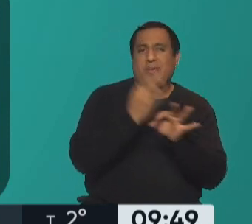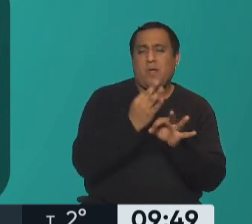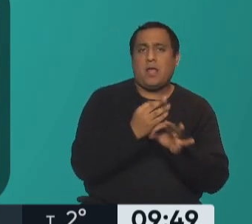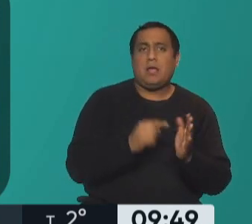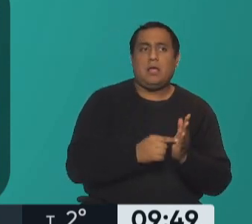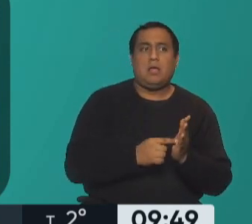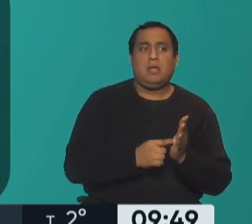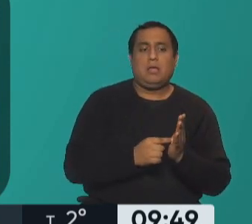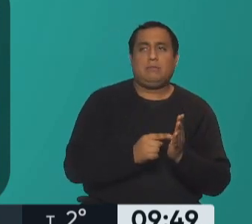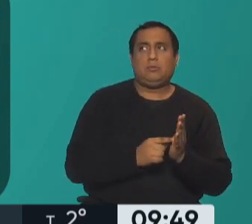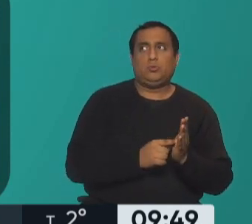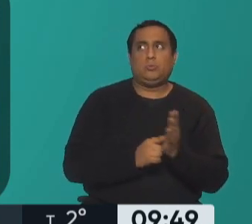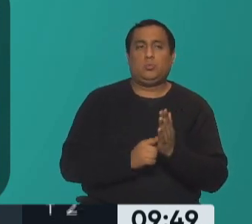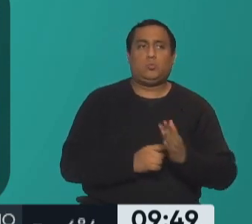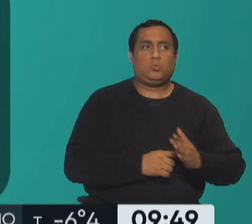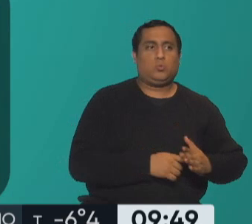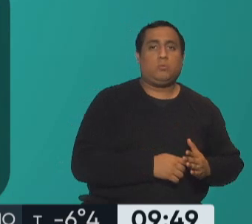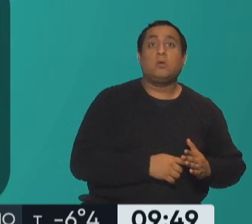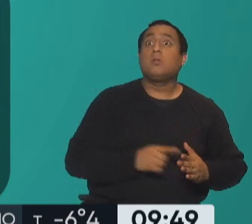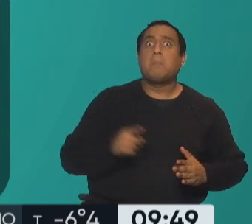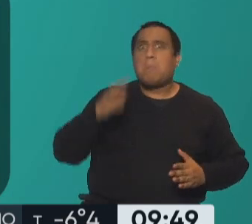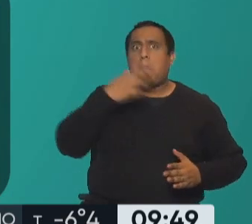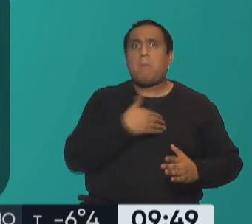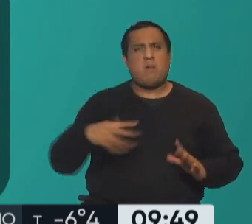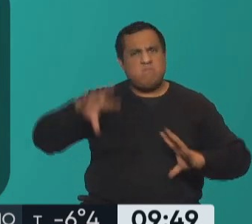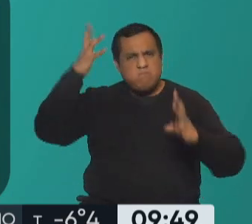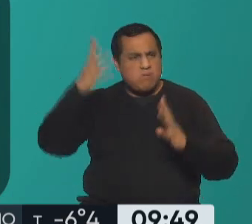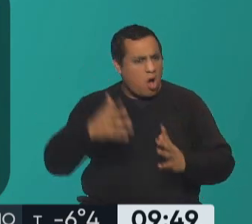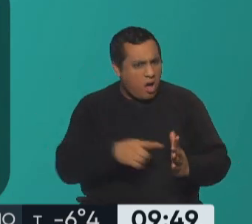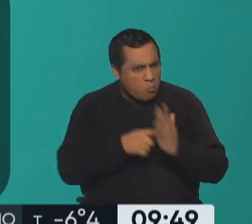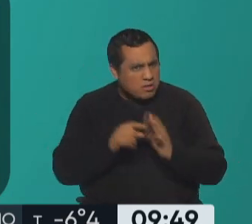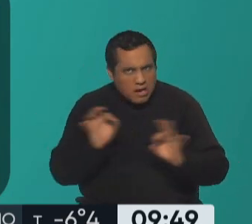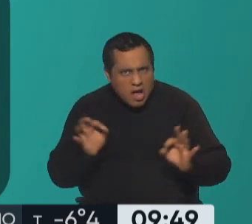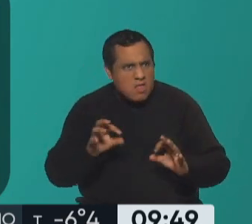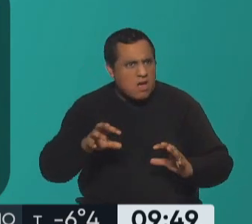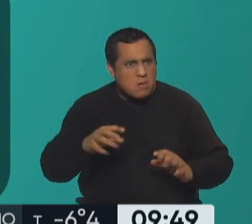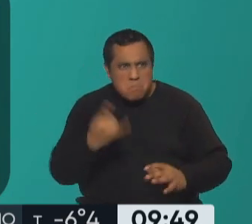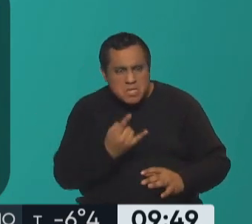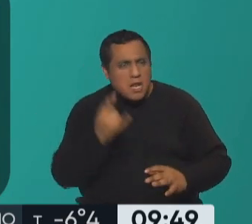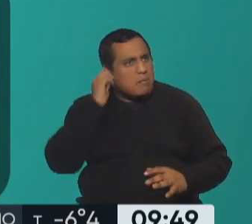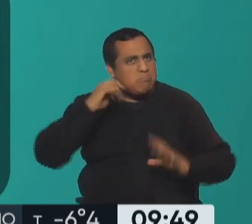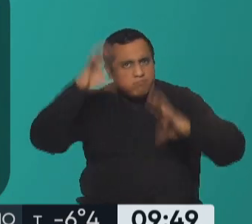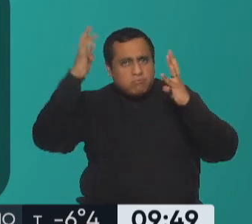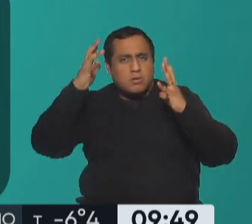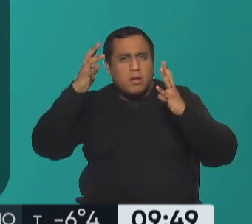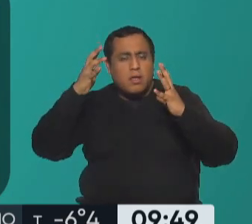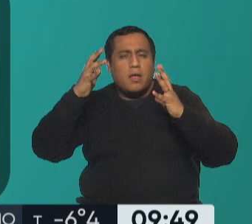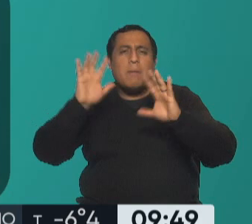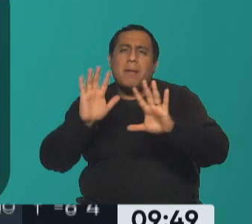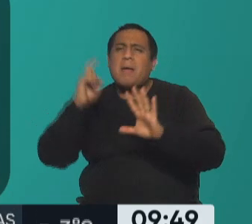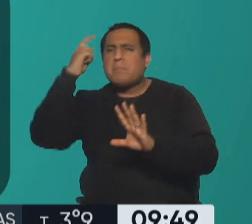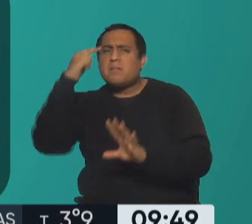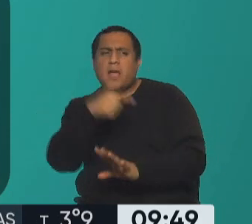mostró el boletín y porque me mintió y la verdad es que tendríamos que revisar que lo lleva a ese hijo a mentir y